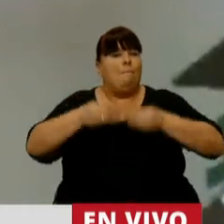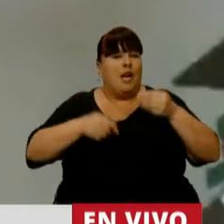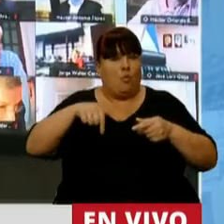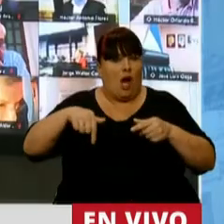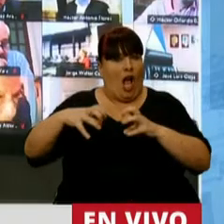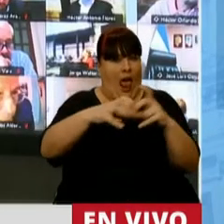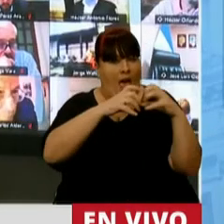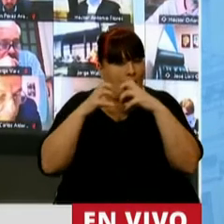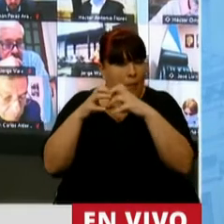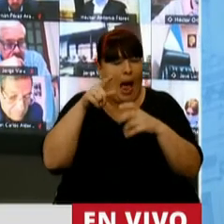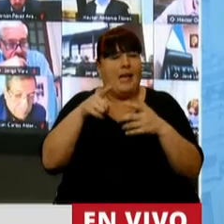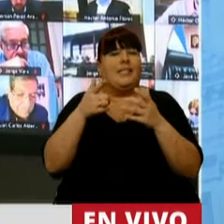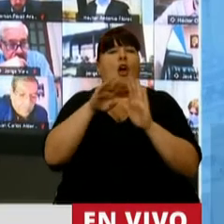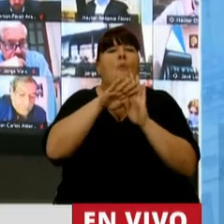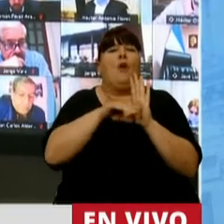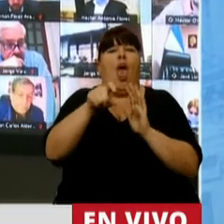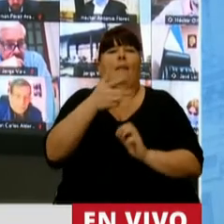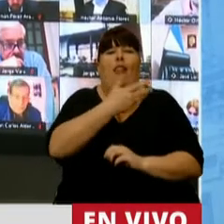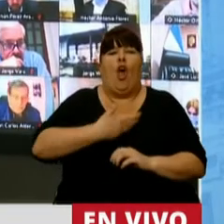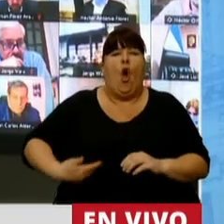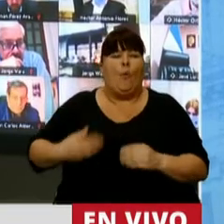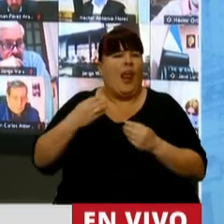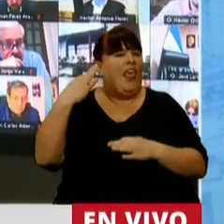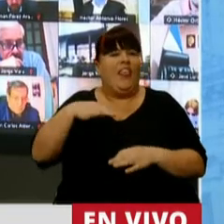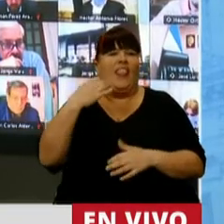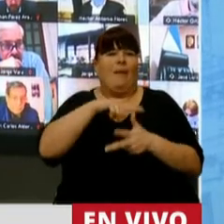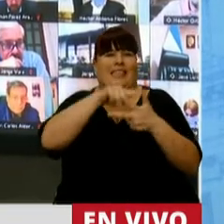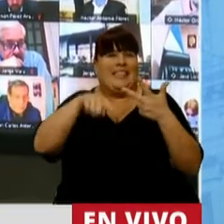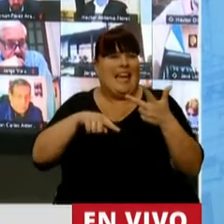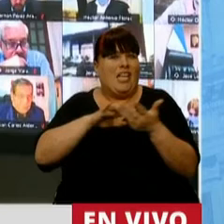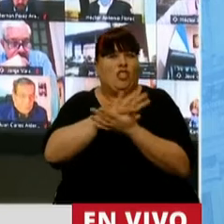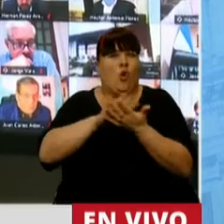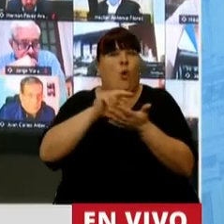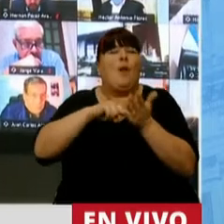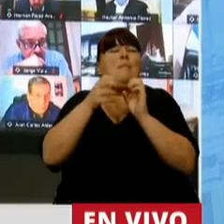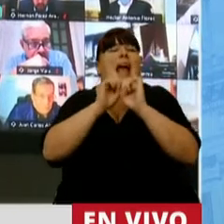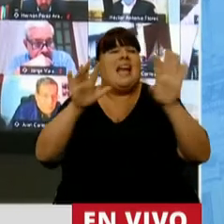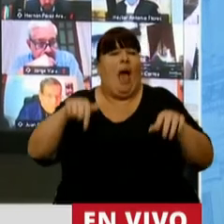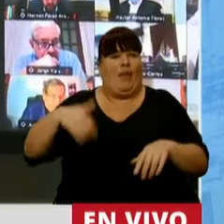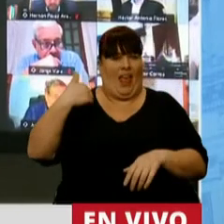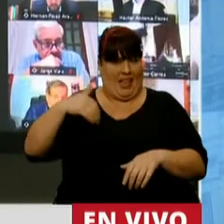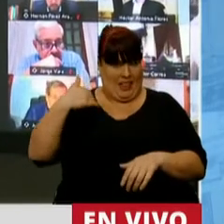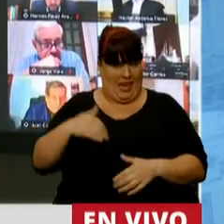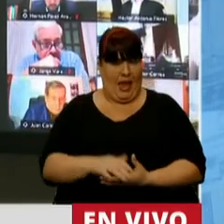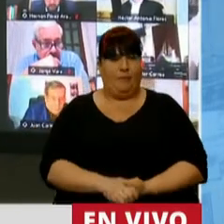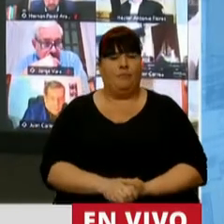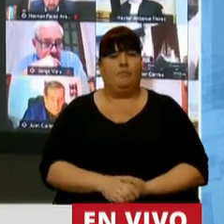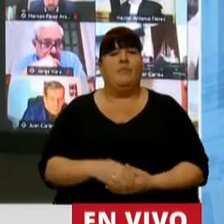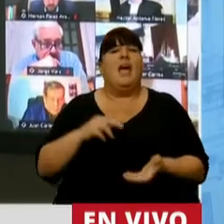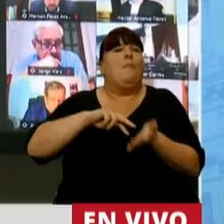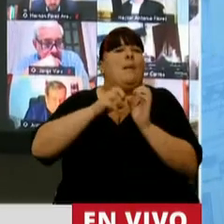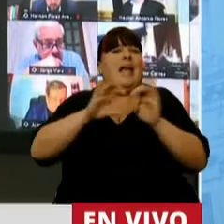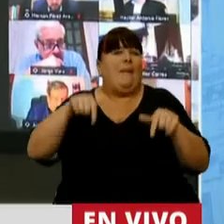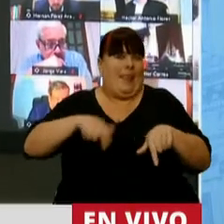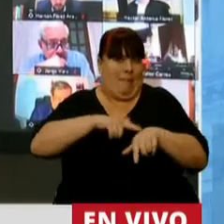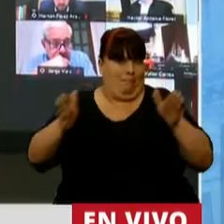que hoy estamos discutiendo, este programa de gobierno, debe hacer frente a tres crisis que está atravesando la República Argentina. Crisis que